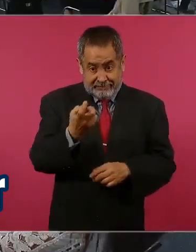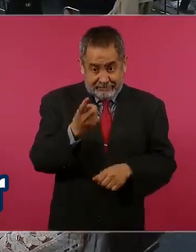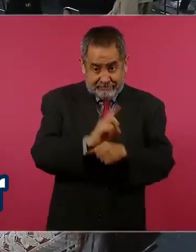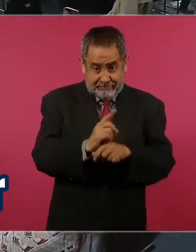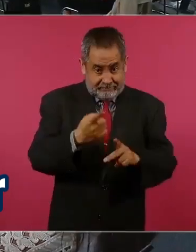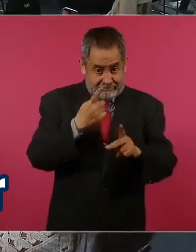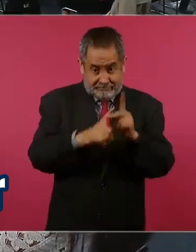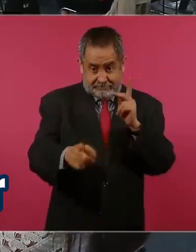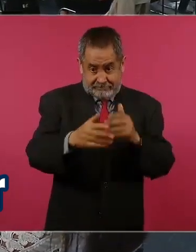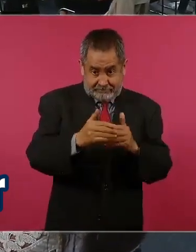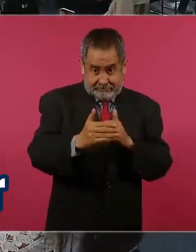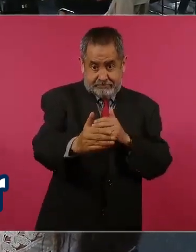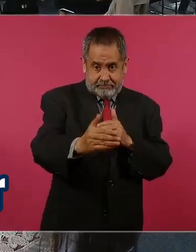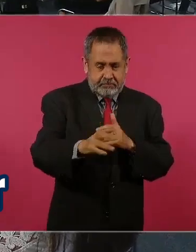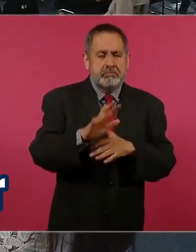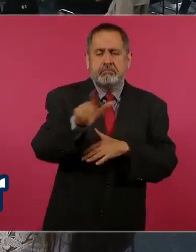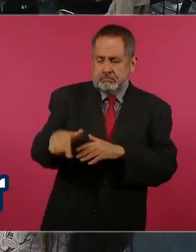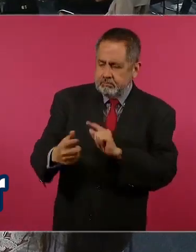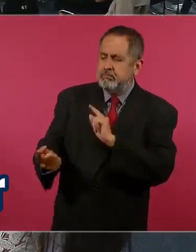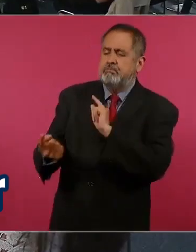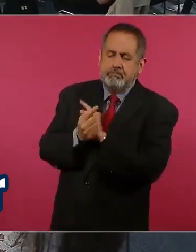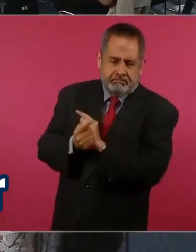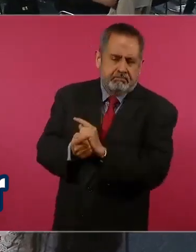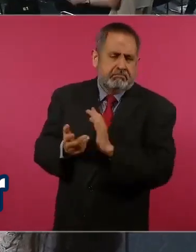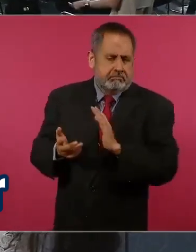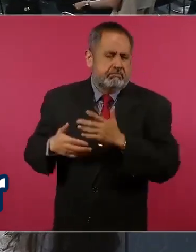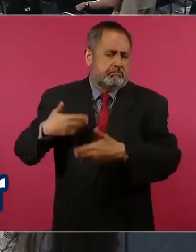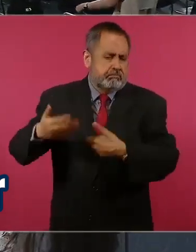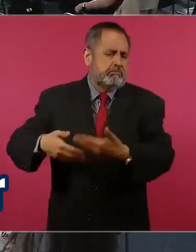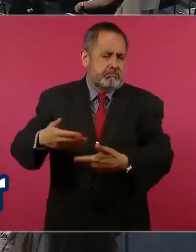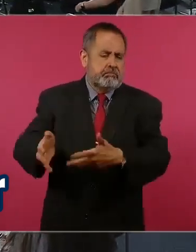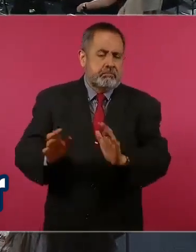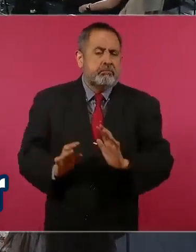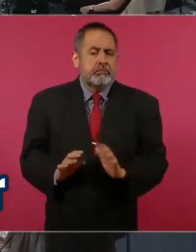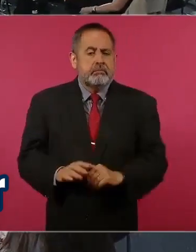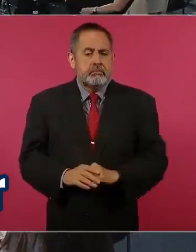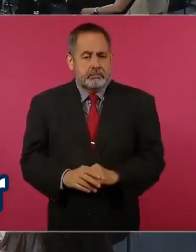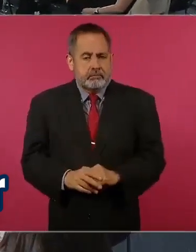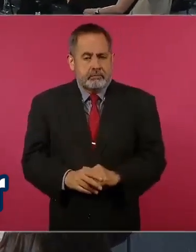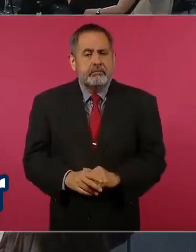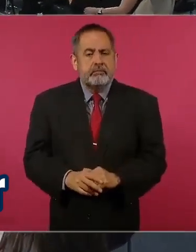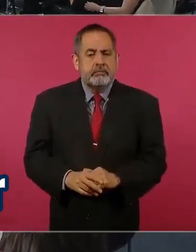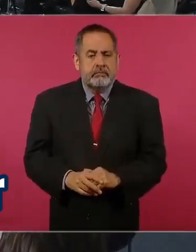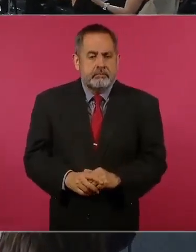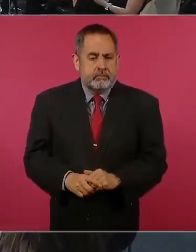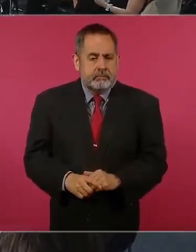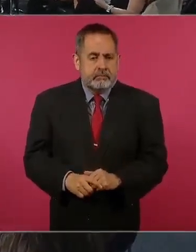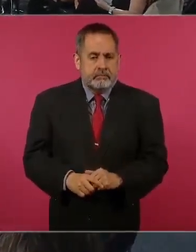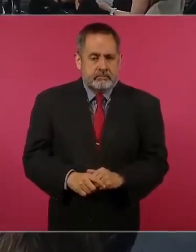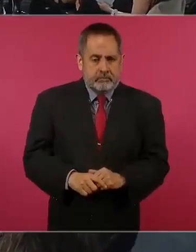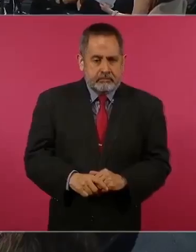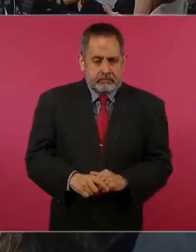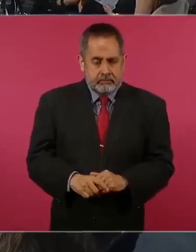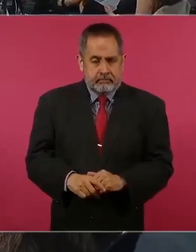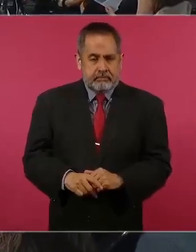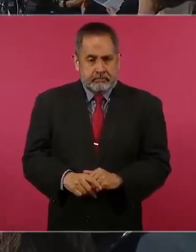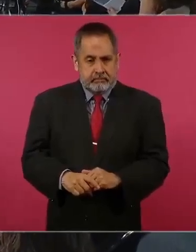pues vamos a